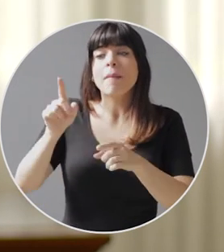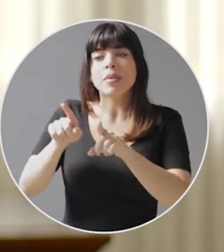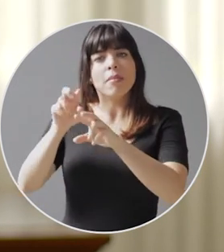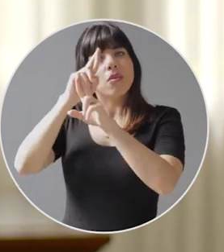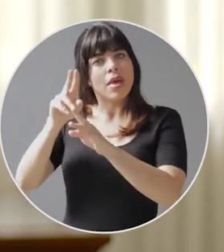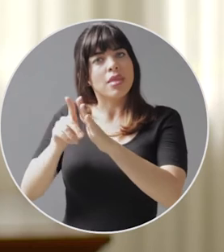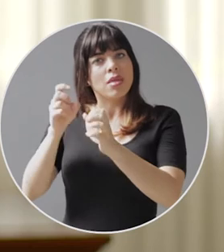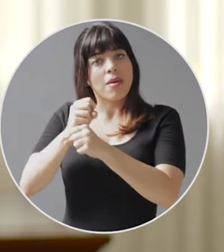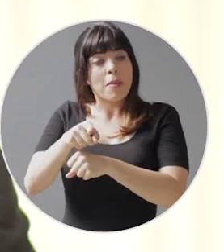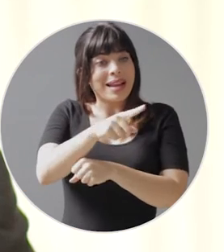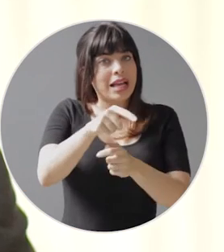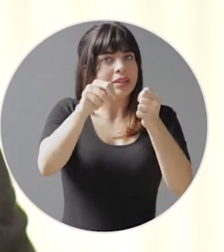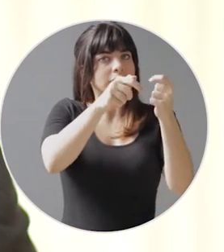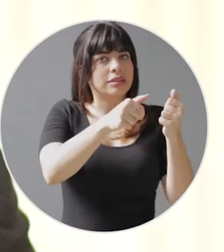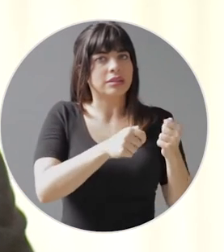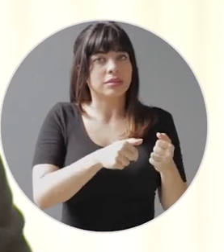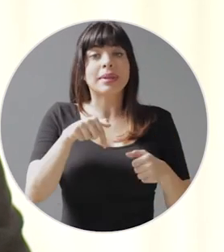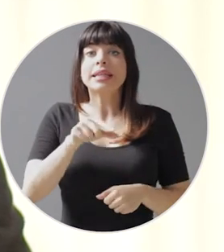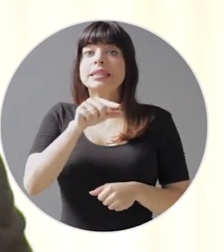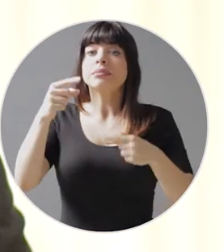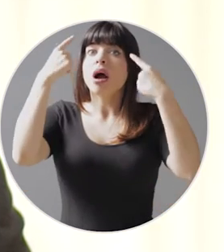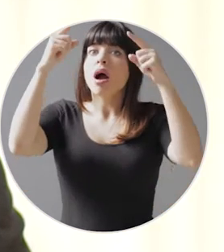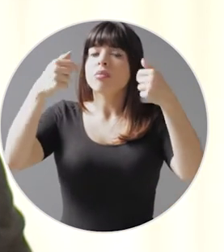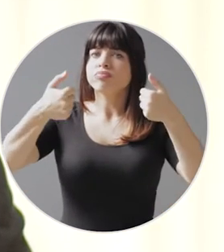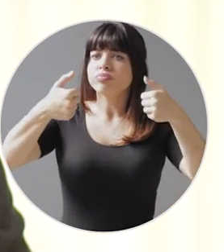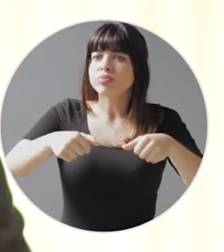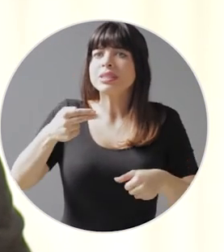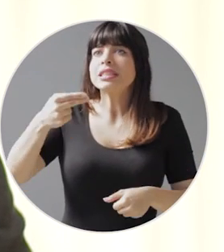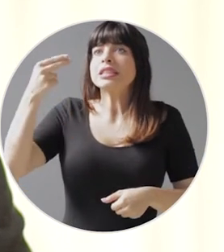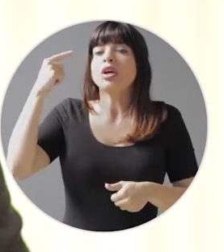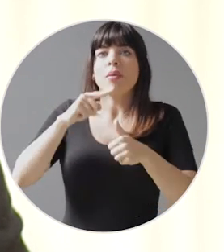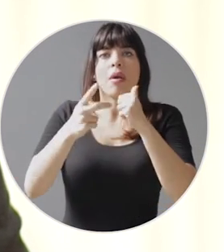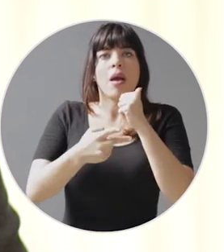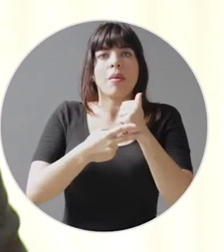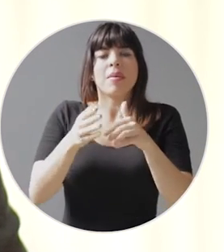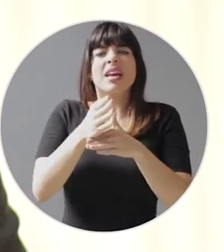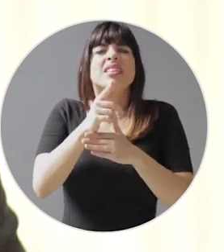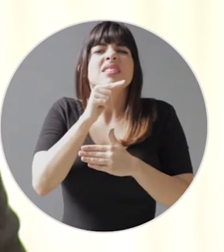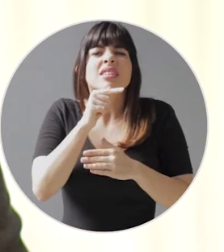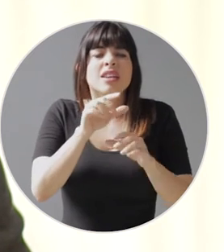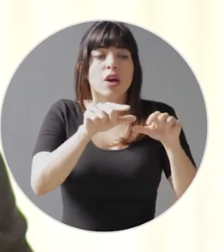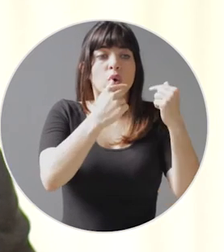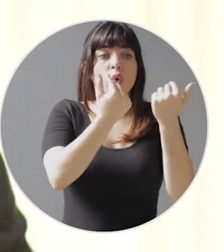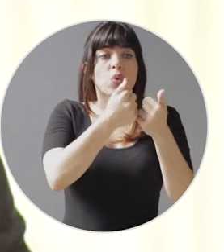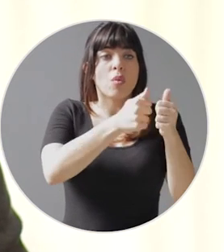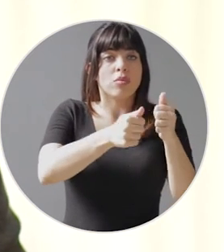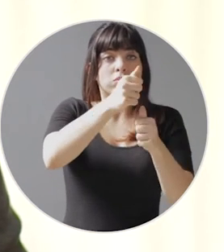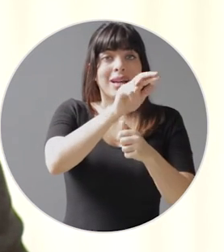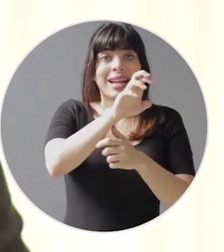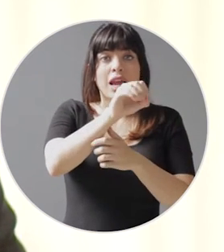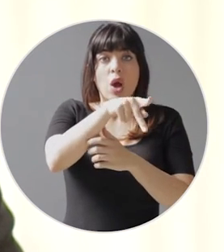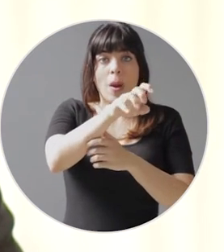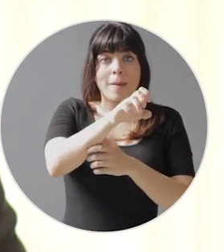laborales. En esta semana se concretó un histórico acuerdo entre las autoridades de la refinadora costarricense de